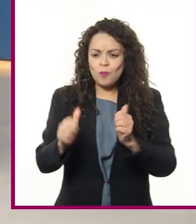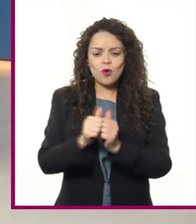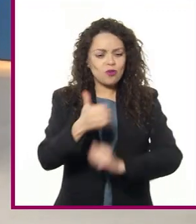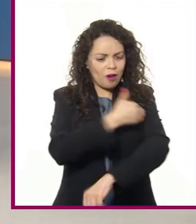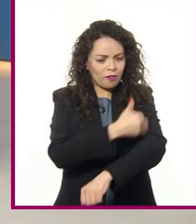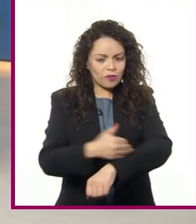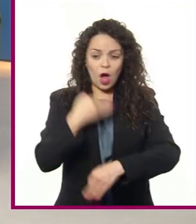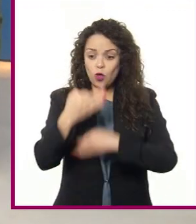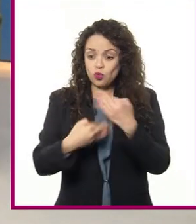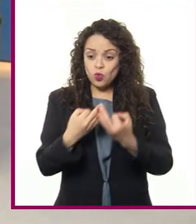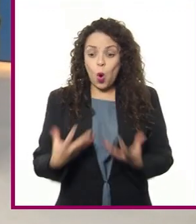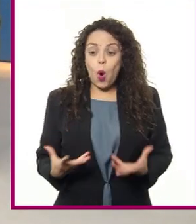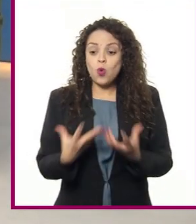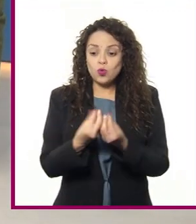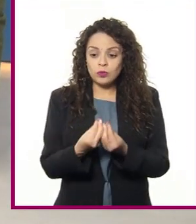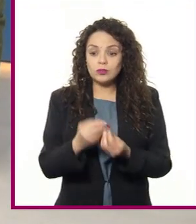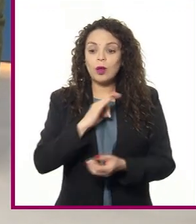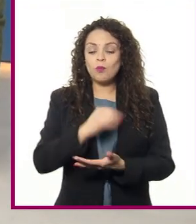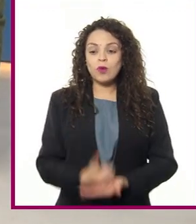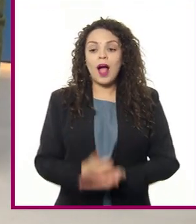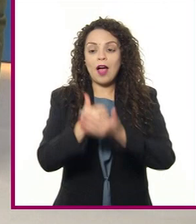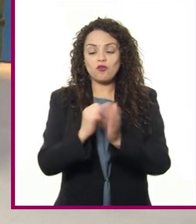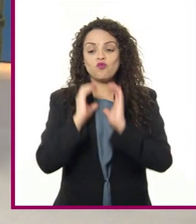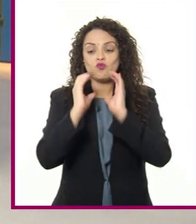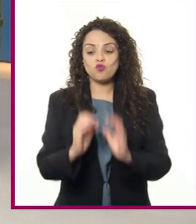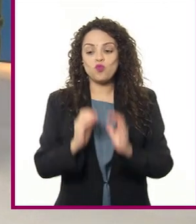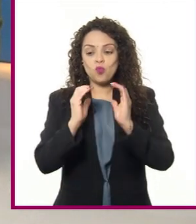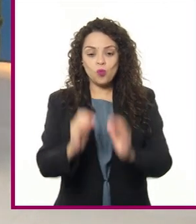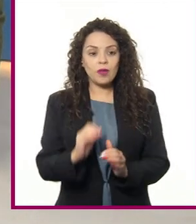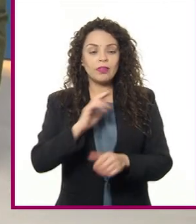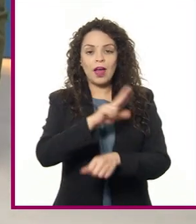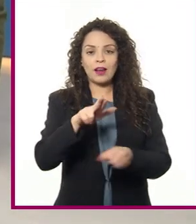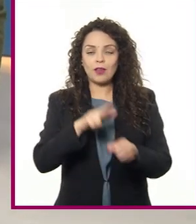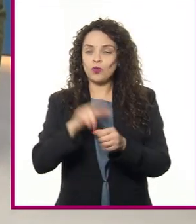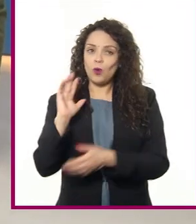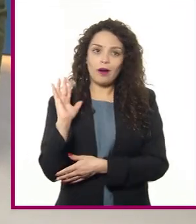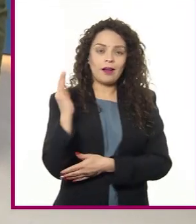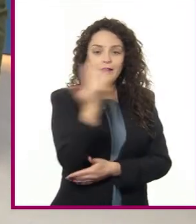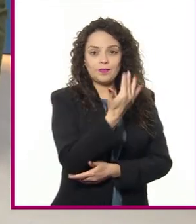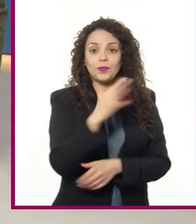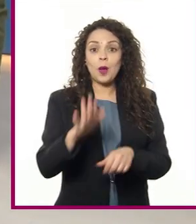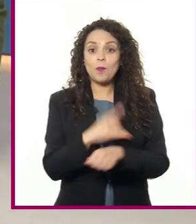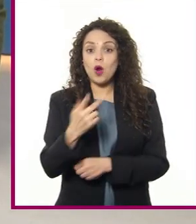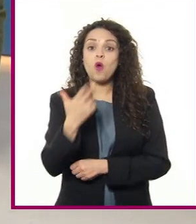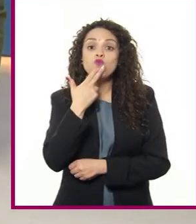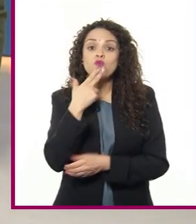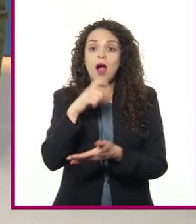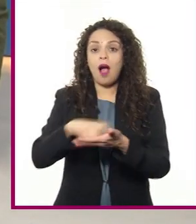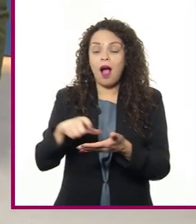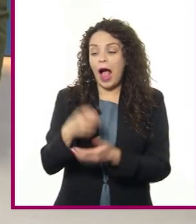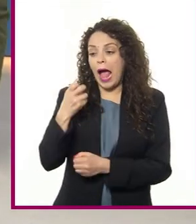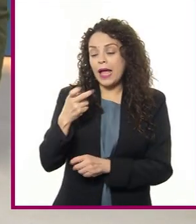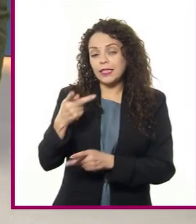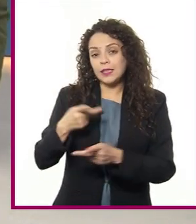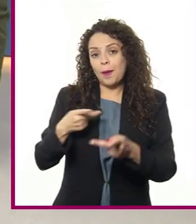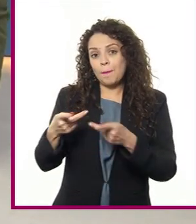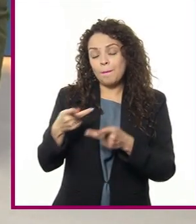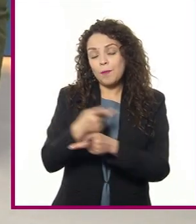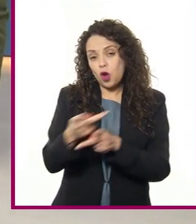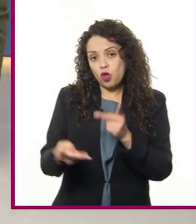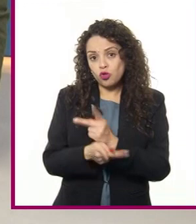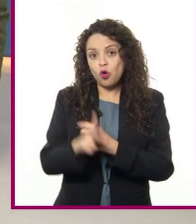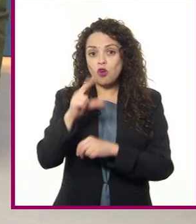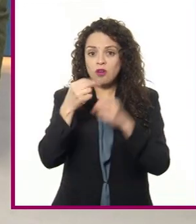entre todas y todos contribuyamos al cuidado del medio ambiente, consumiendo estos productos y sin desperdiciar